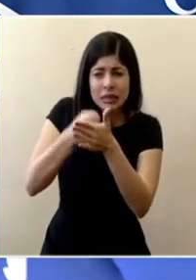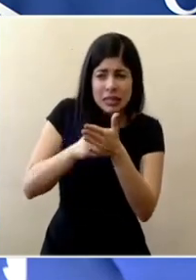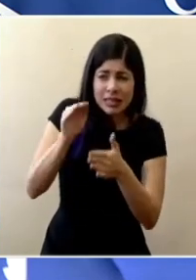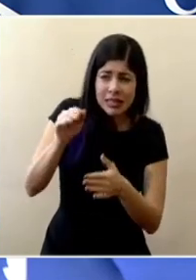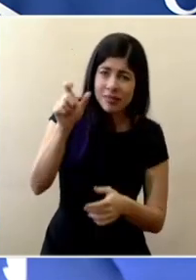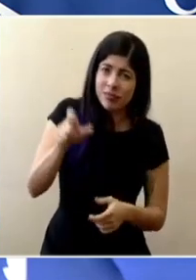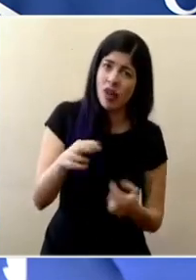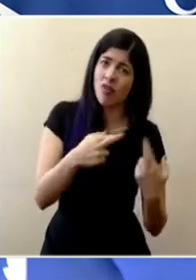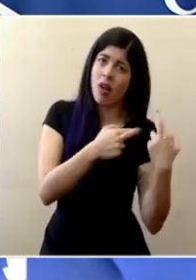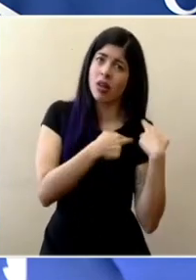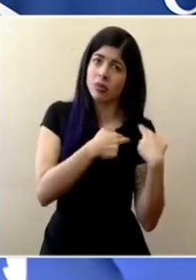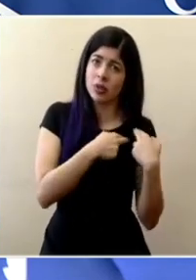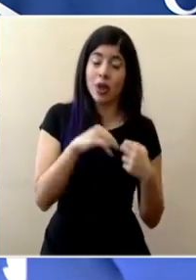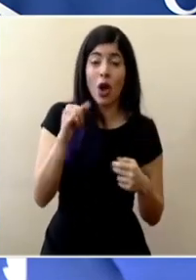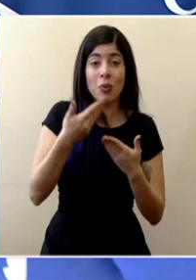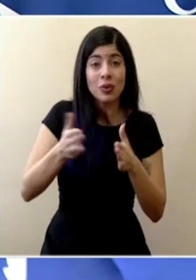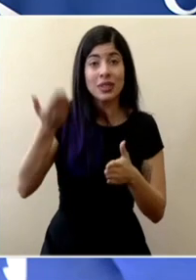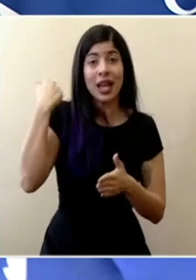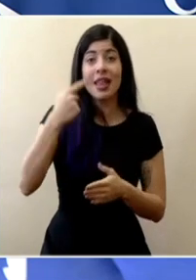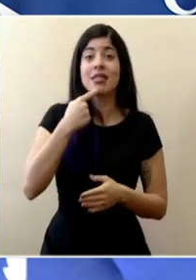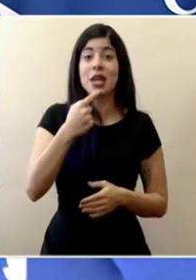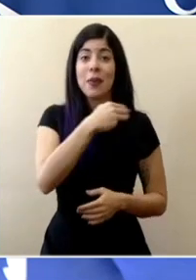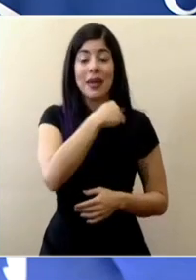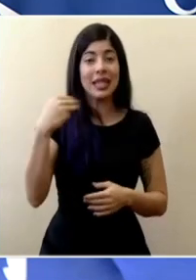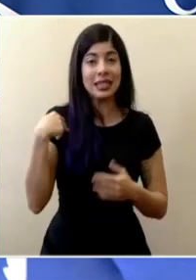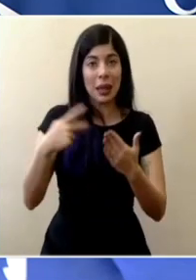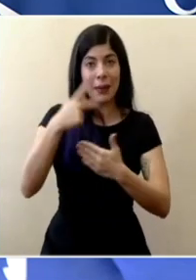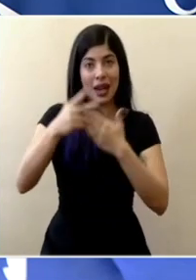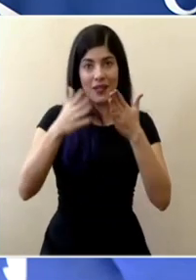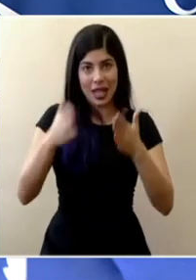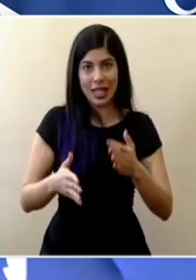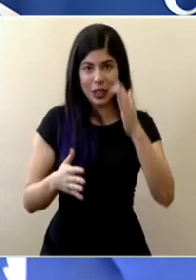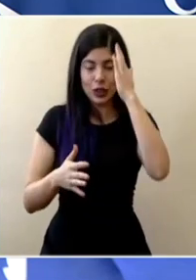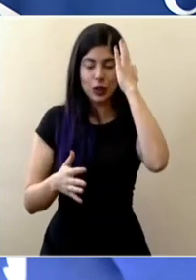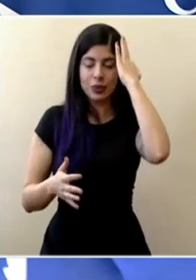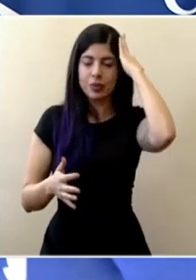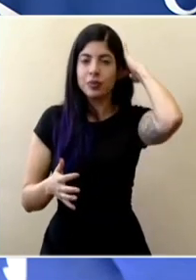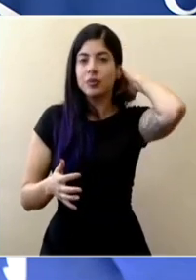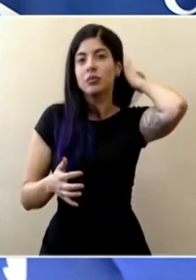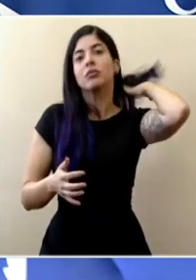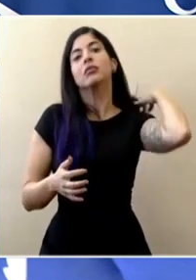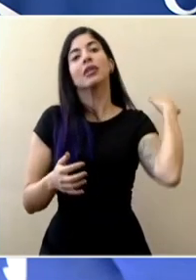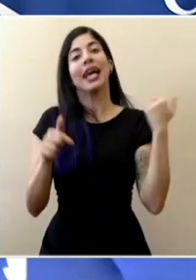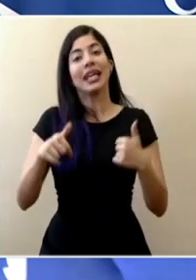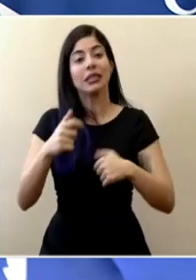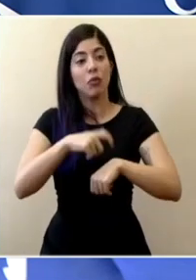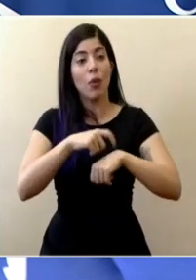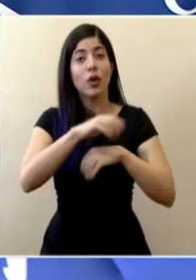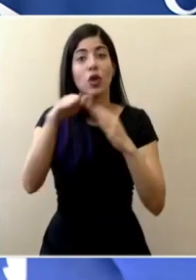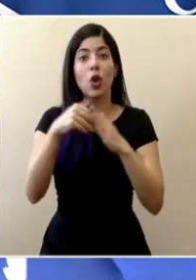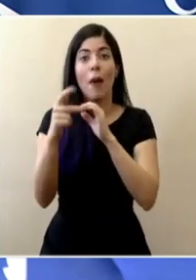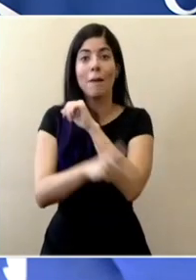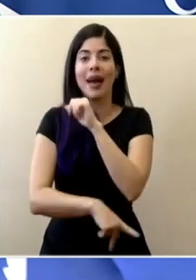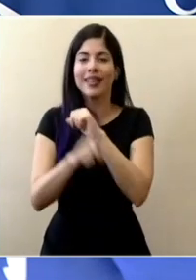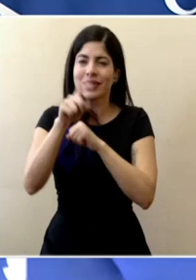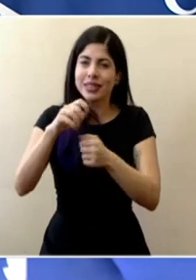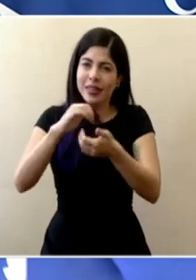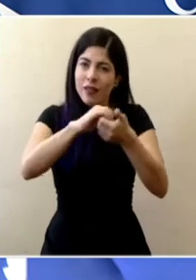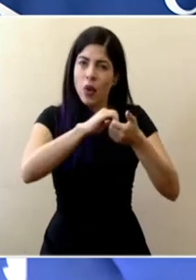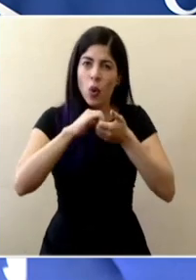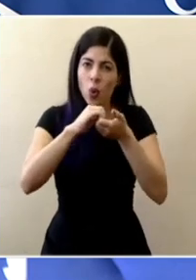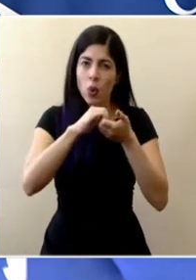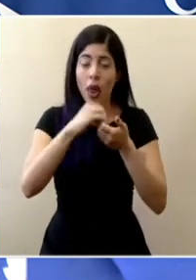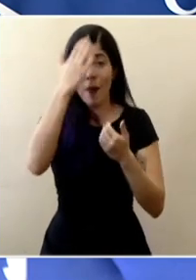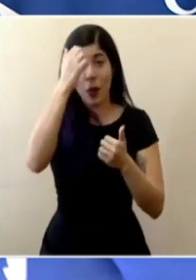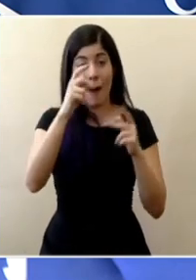ese sentido de responsabilidad así como lo decía la ministra de planificación que en este momento tenemos que unirnos como país porque hay personas que